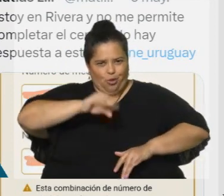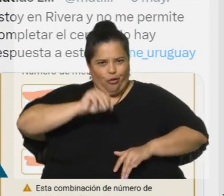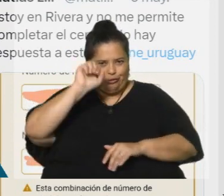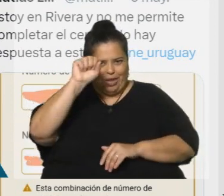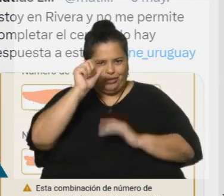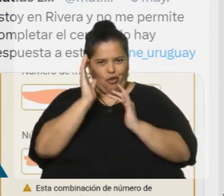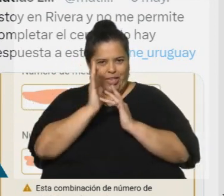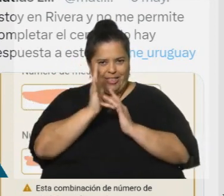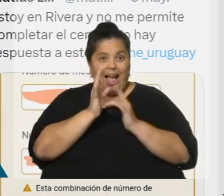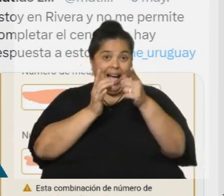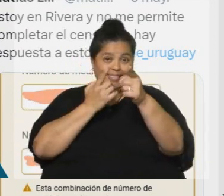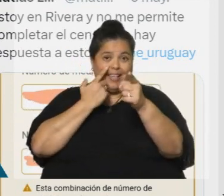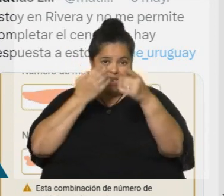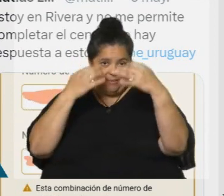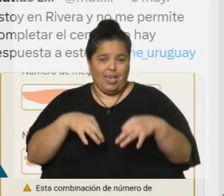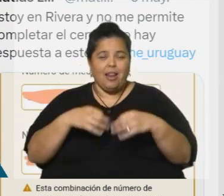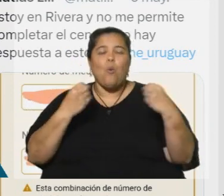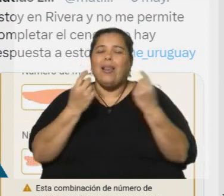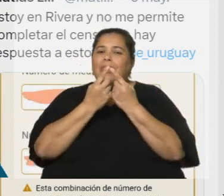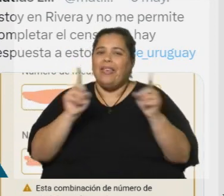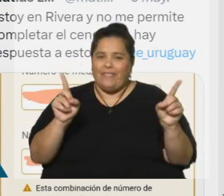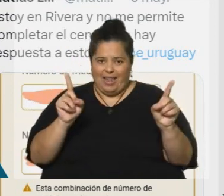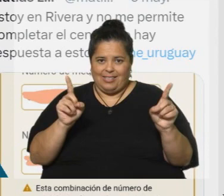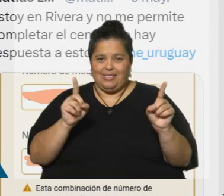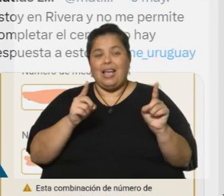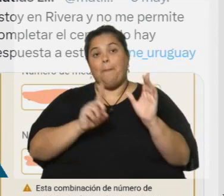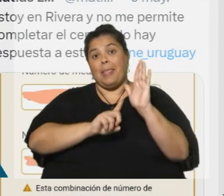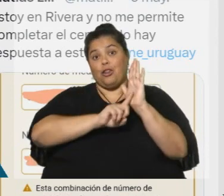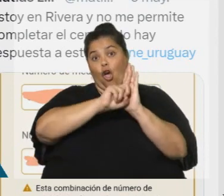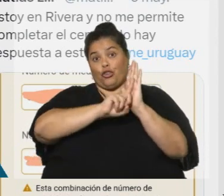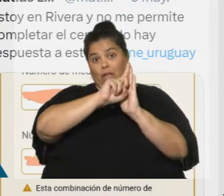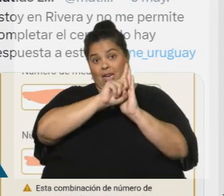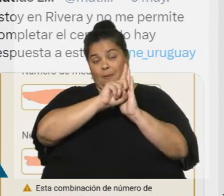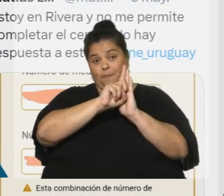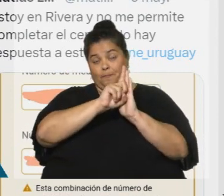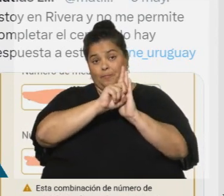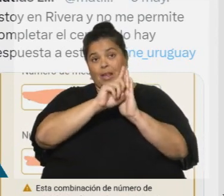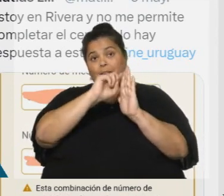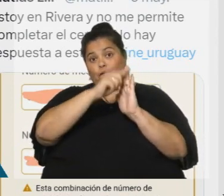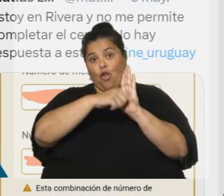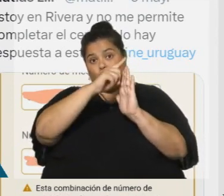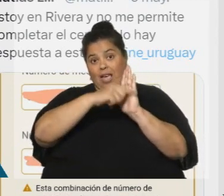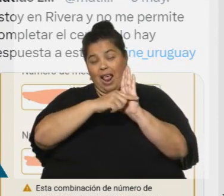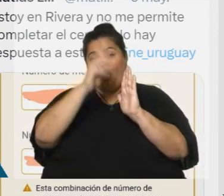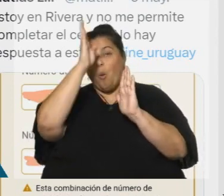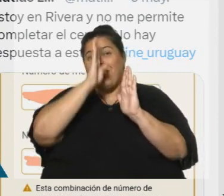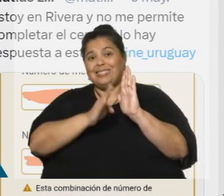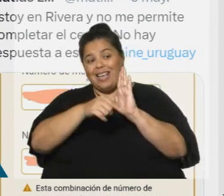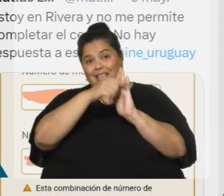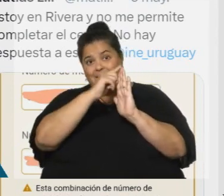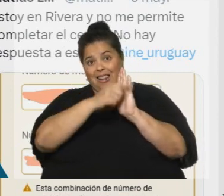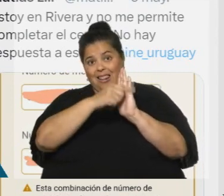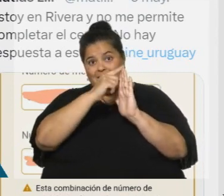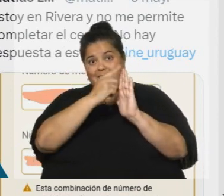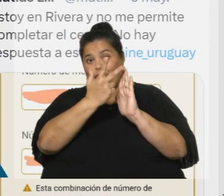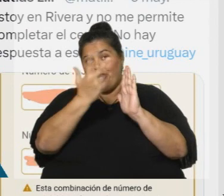allí se reflejan claramente diferencias entre el norte, digamos, del país, en la frontera norte con el Brasil. Allí tenemos los